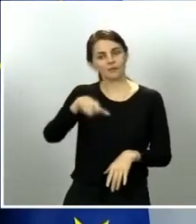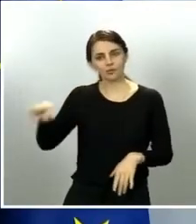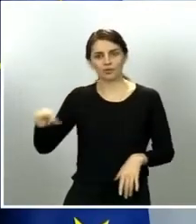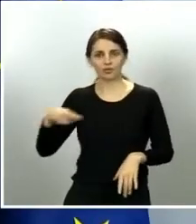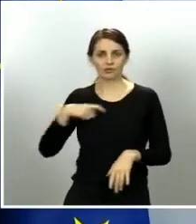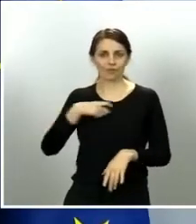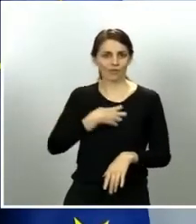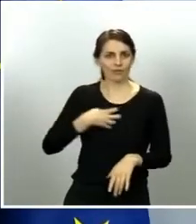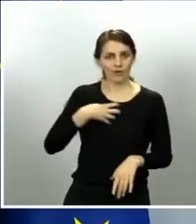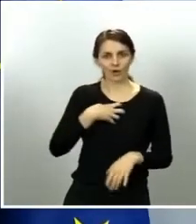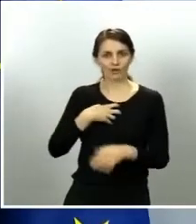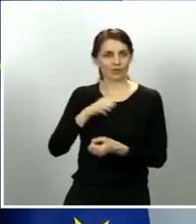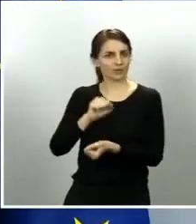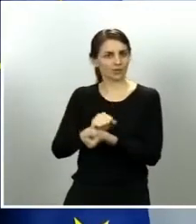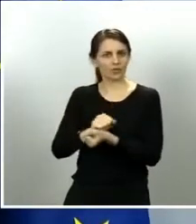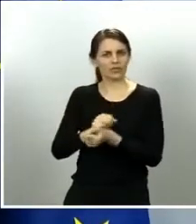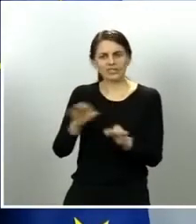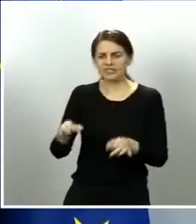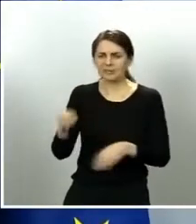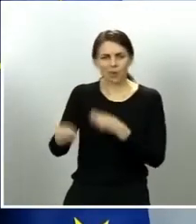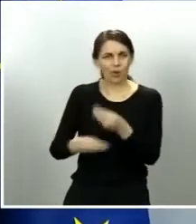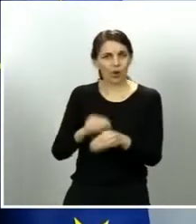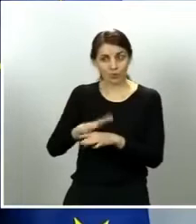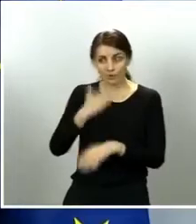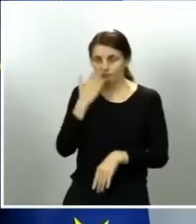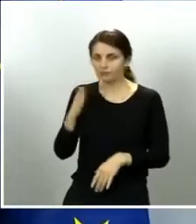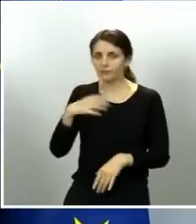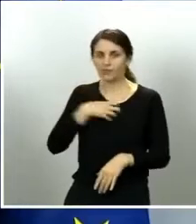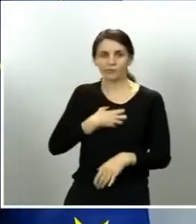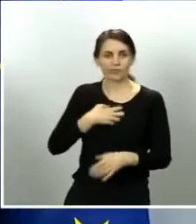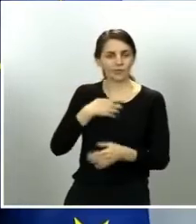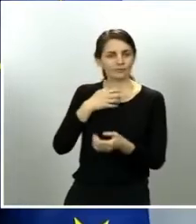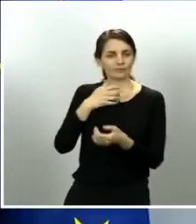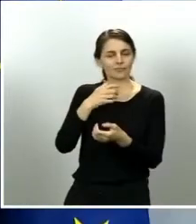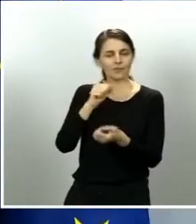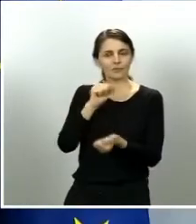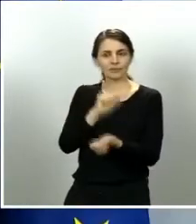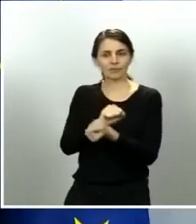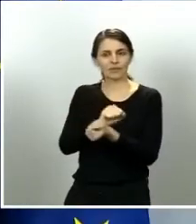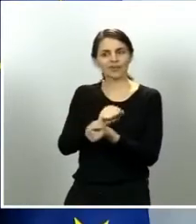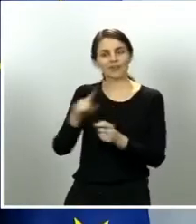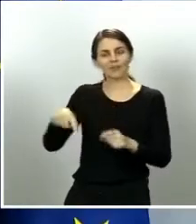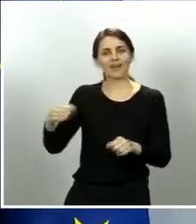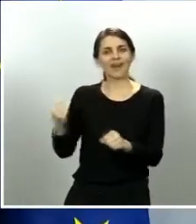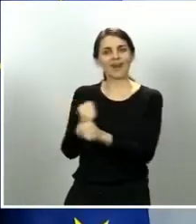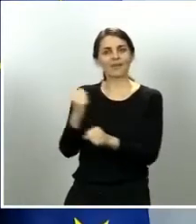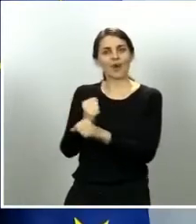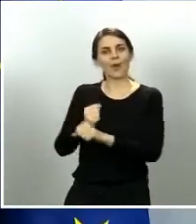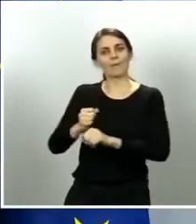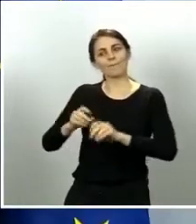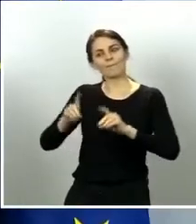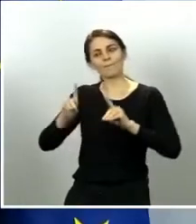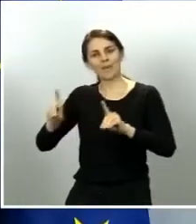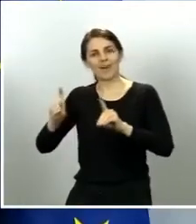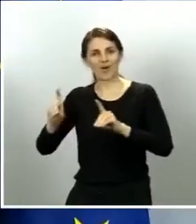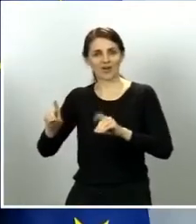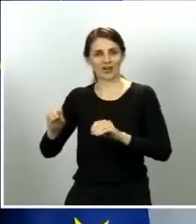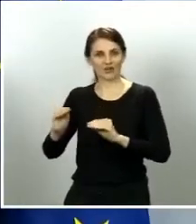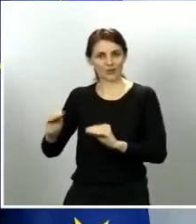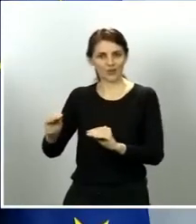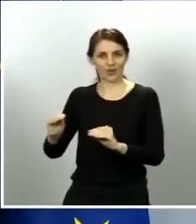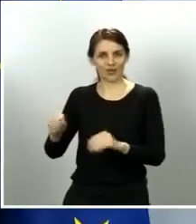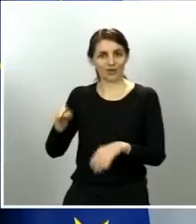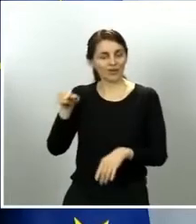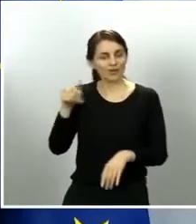siempre lo hago, que han hecho una labor pedagógica, esa labor pedagógica de la que siempre hablamos y que es tan precisa y que habrá que trasladar la